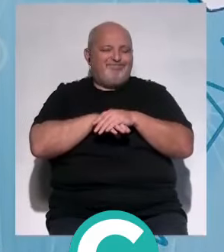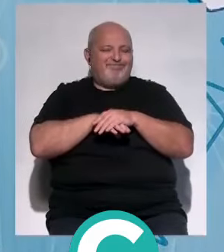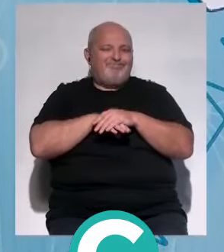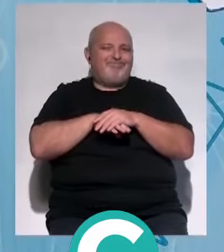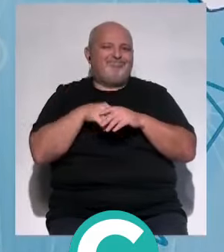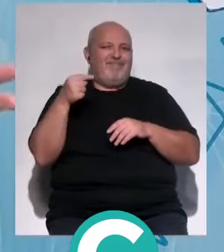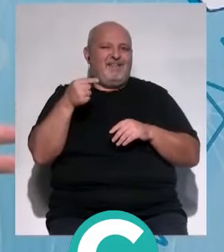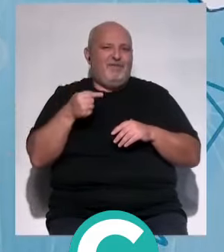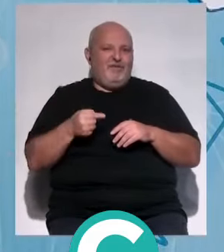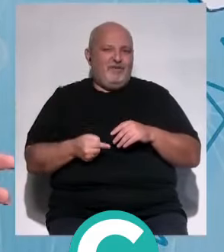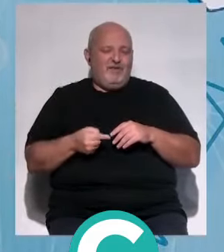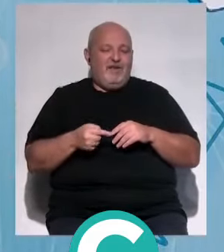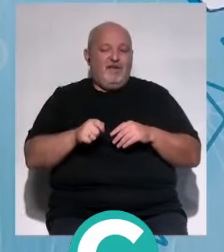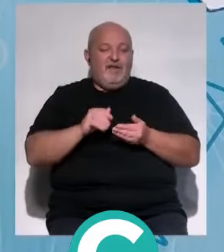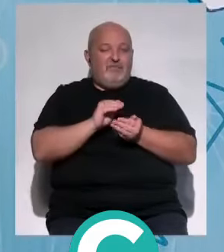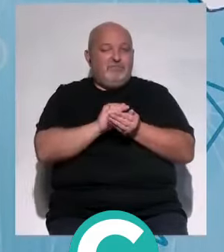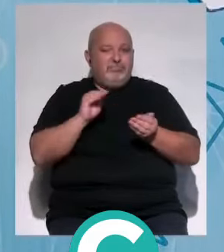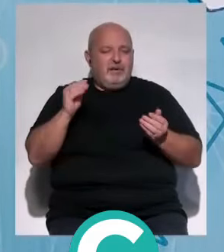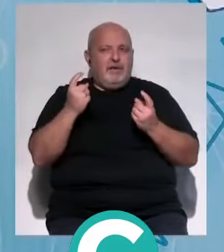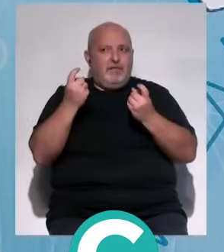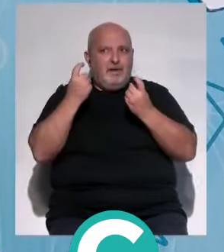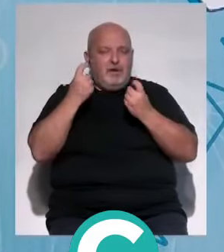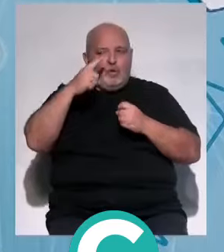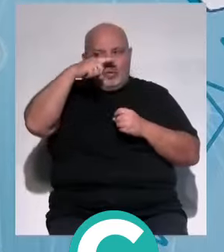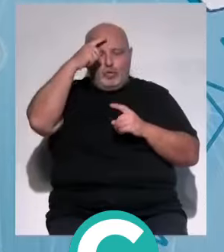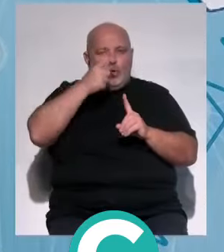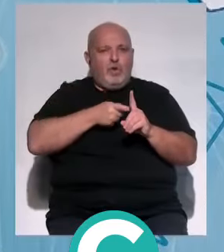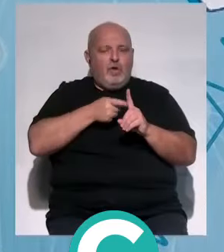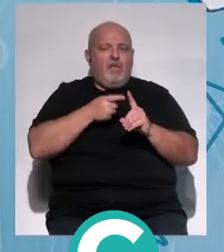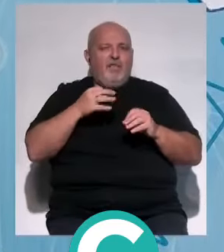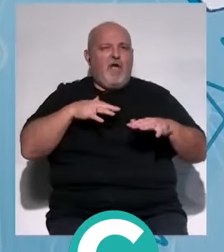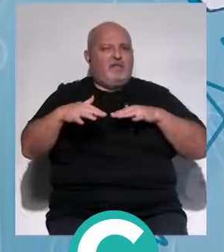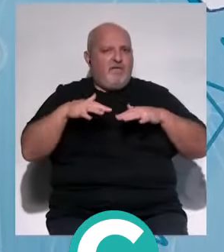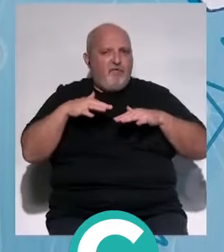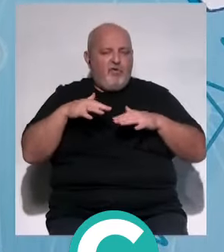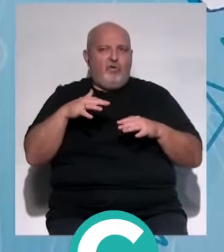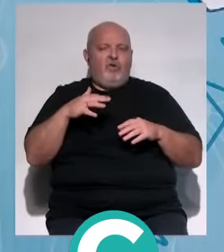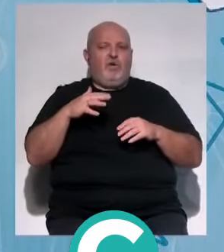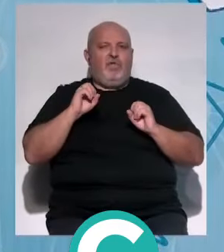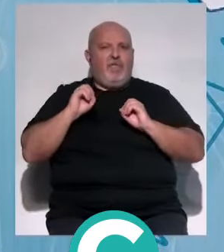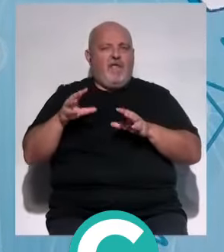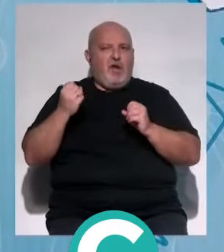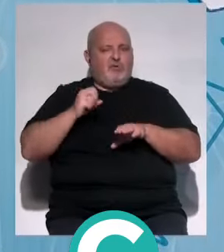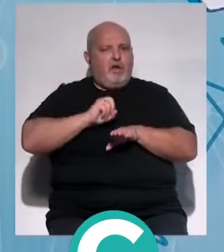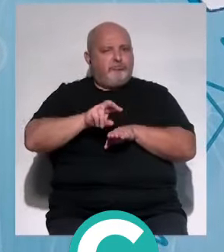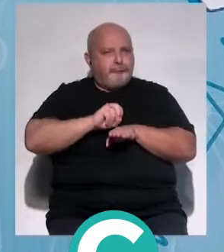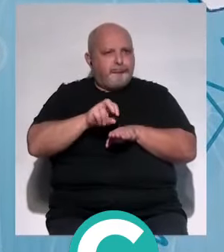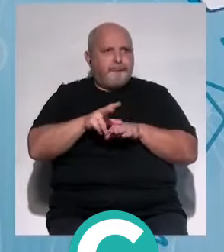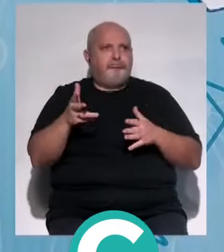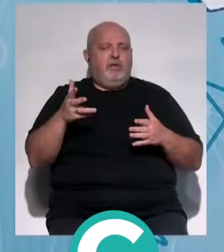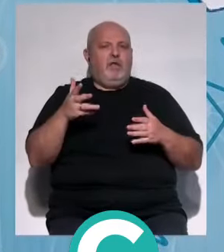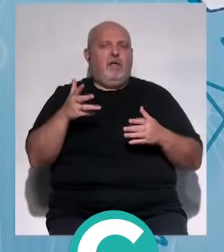prácticamente chiquititos que nos inculquen esa cultura de que hay que ser activos, de que hay que dejar el coche en casa, que hay que caminar,